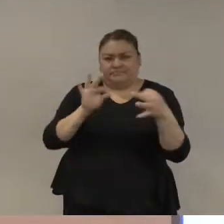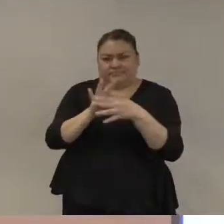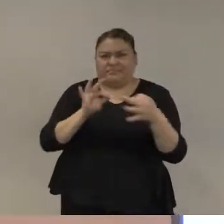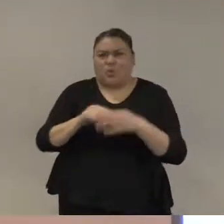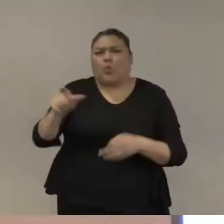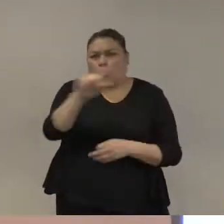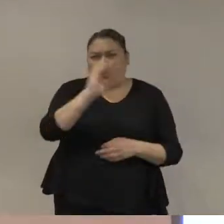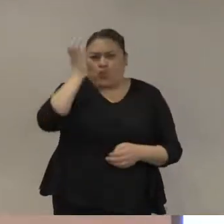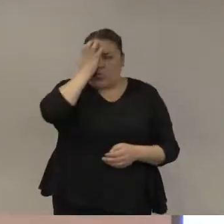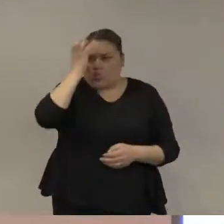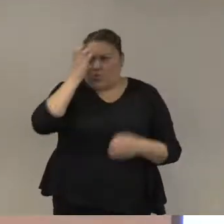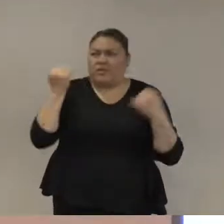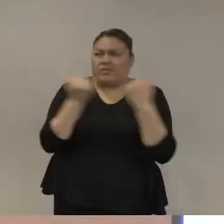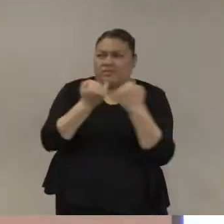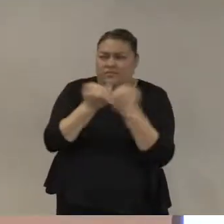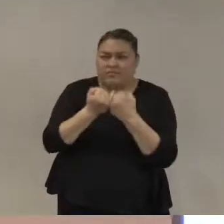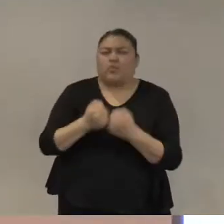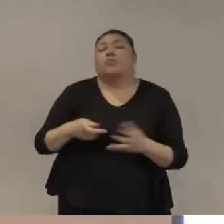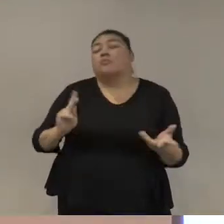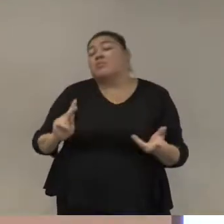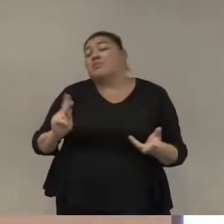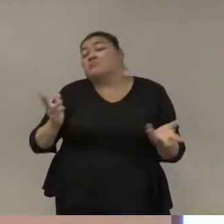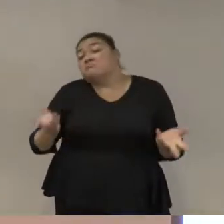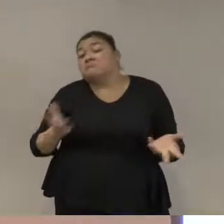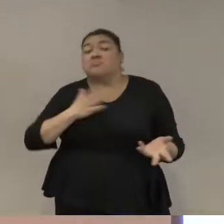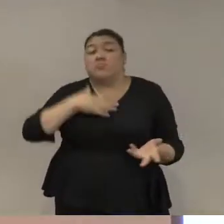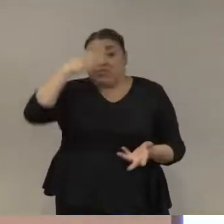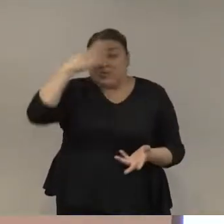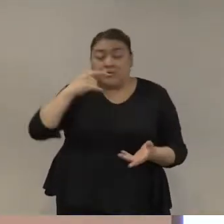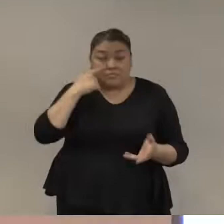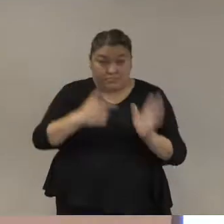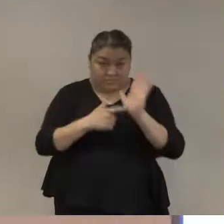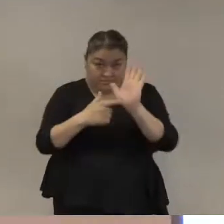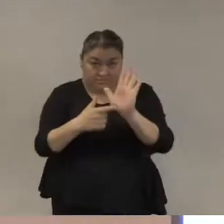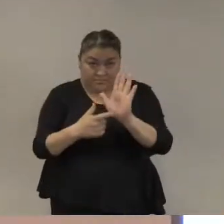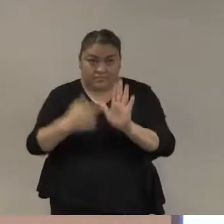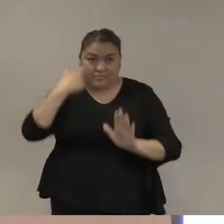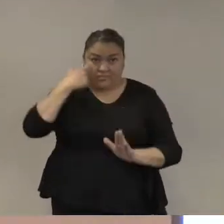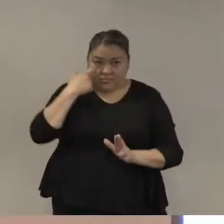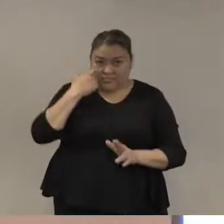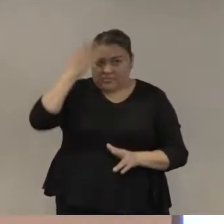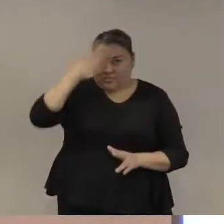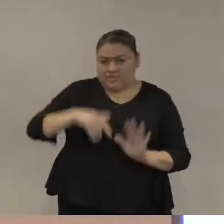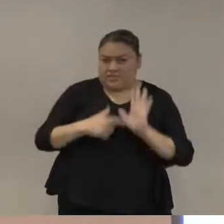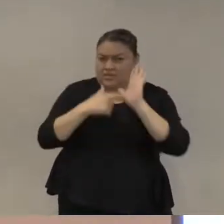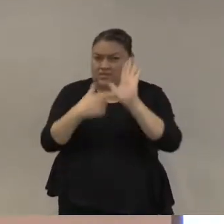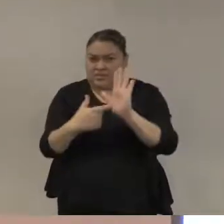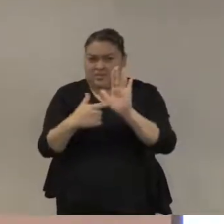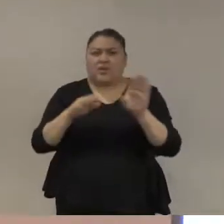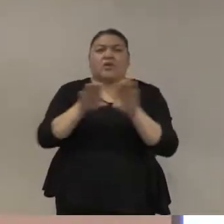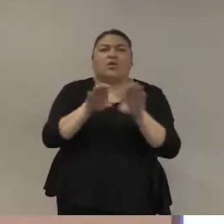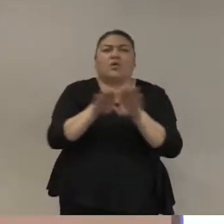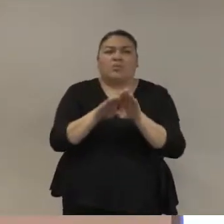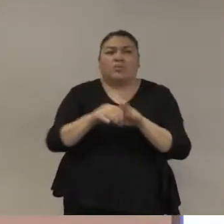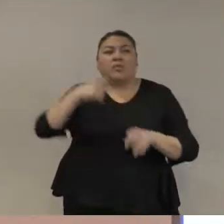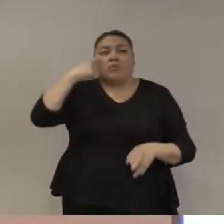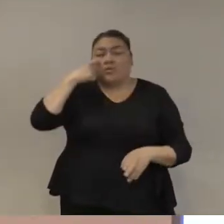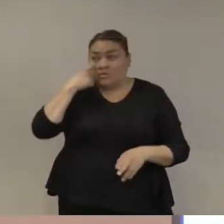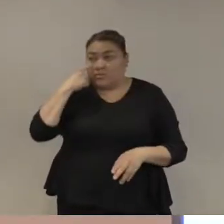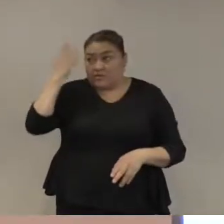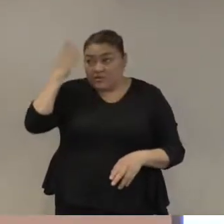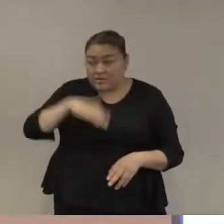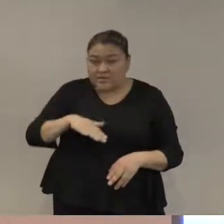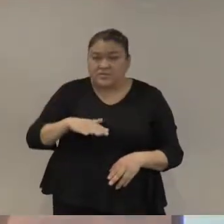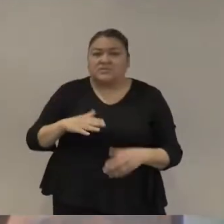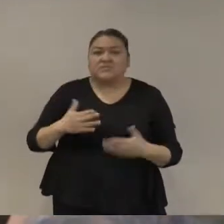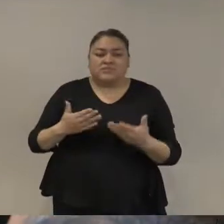saben el tema de la guardia mejor que yo pero mire digo planteo que no hay nada mal sobre